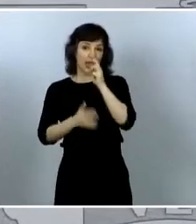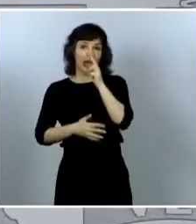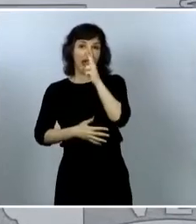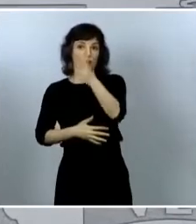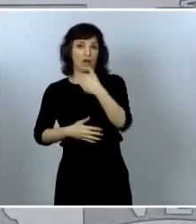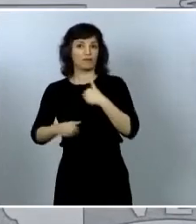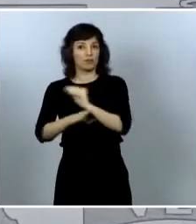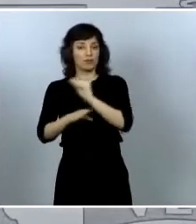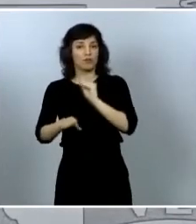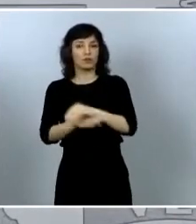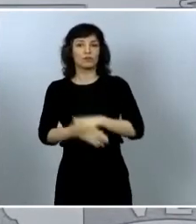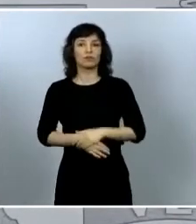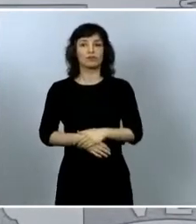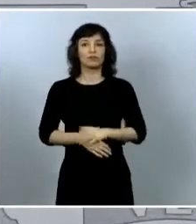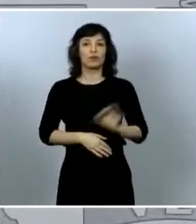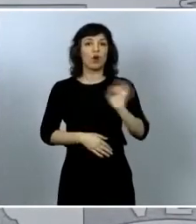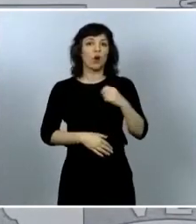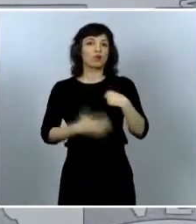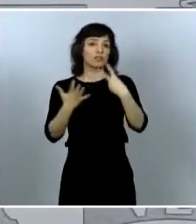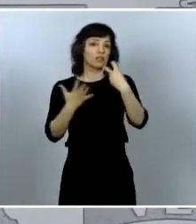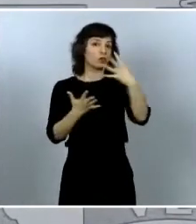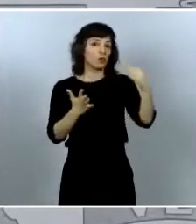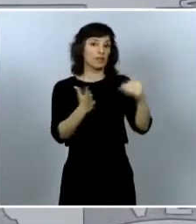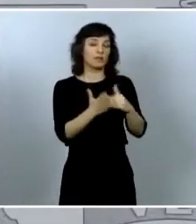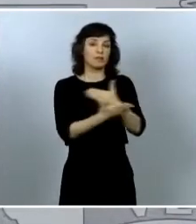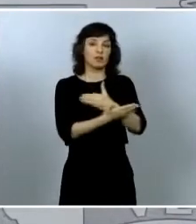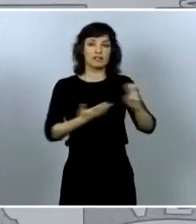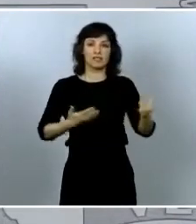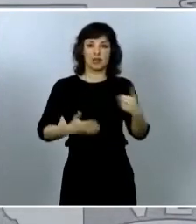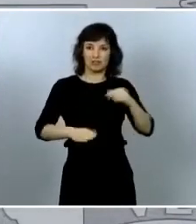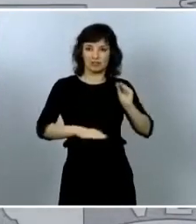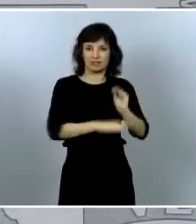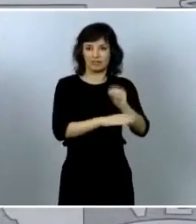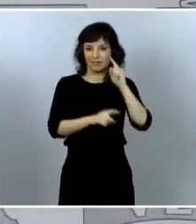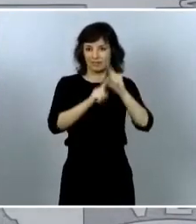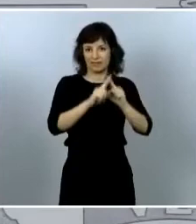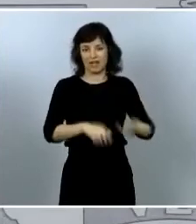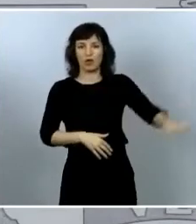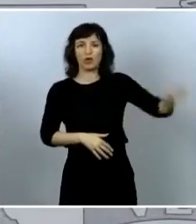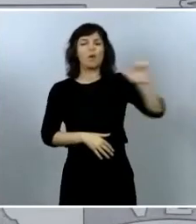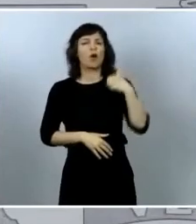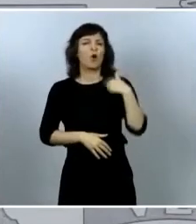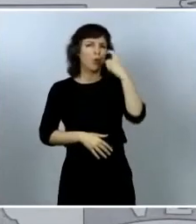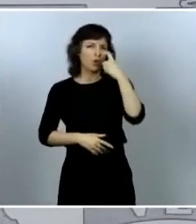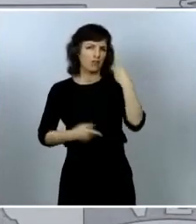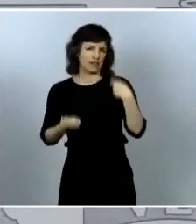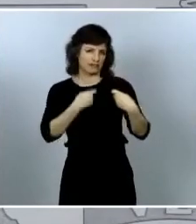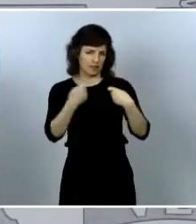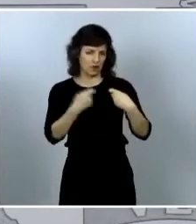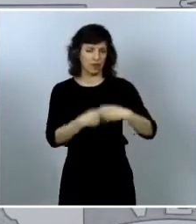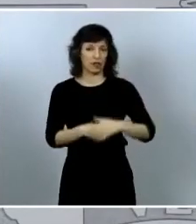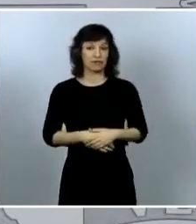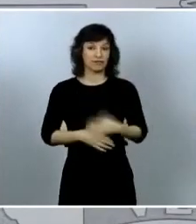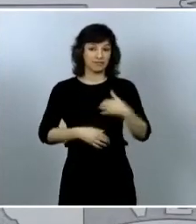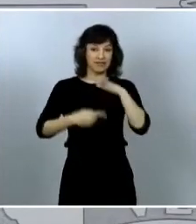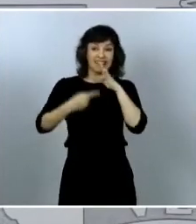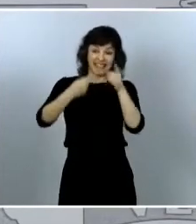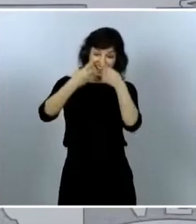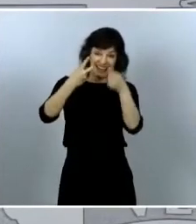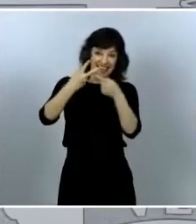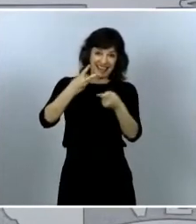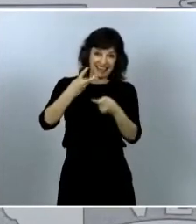750.000 millones de euros que tendremos que negociar en el mes de junio detrás de todas estas iniciativas y de estas cifras